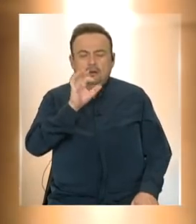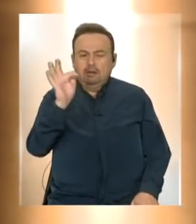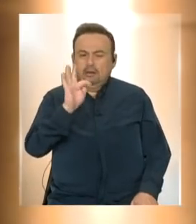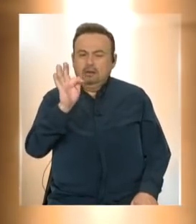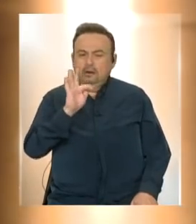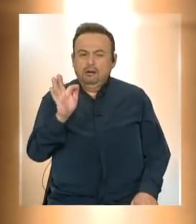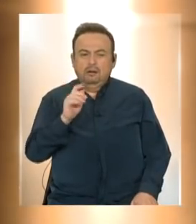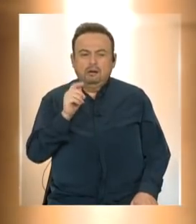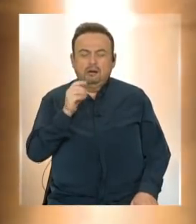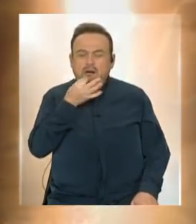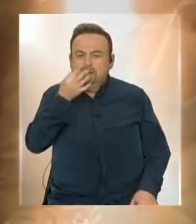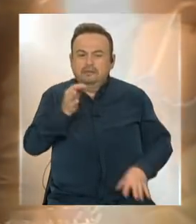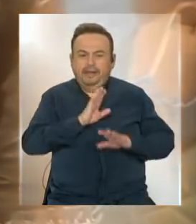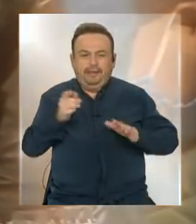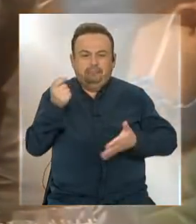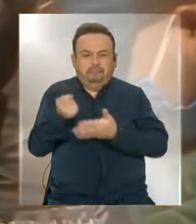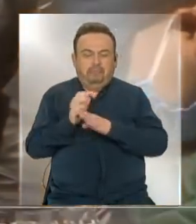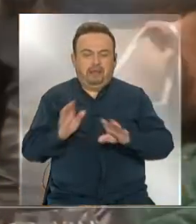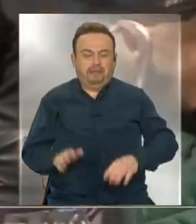que ni siquiera fue declarado.